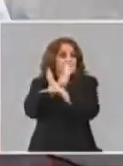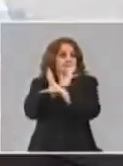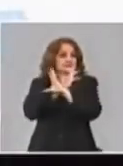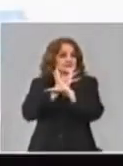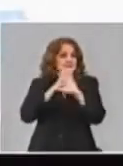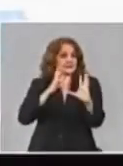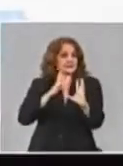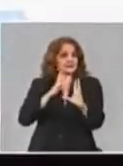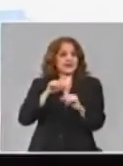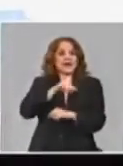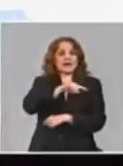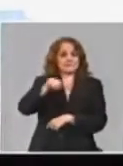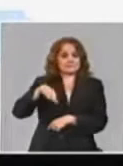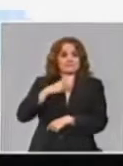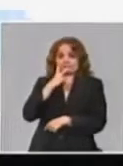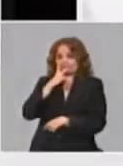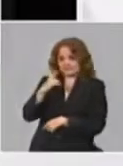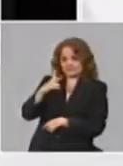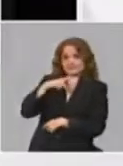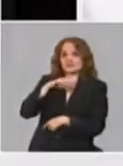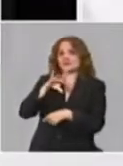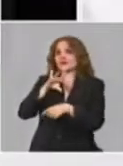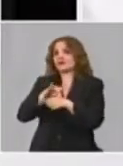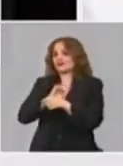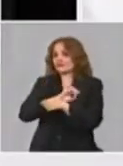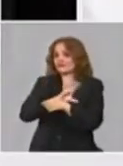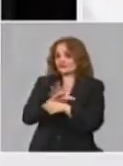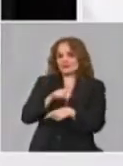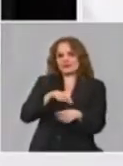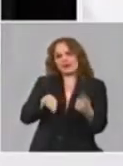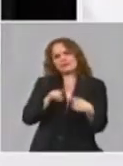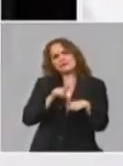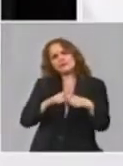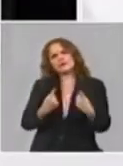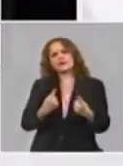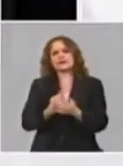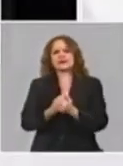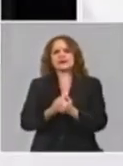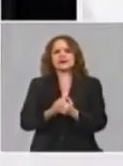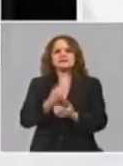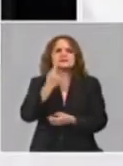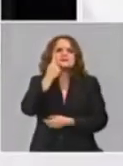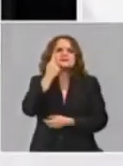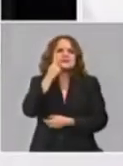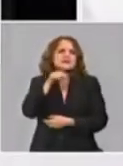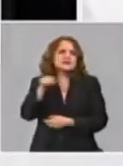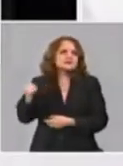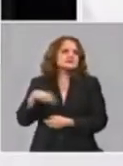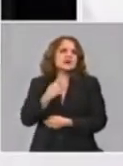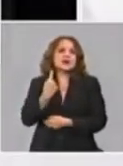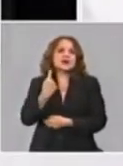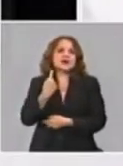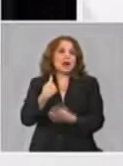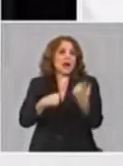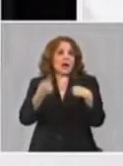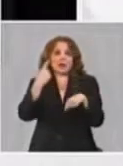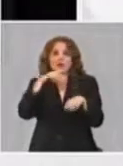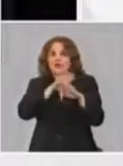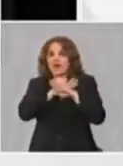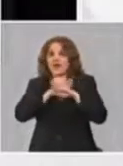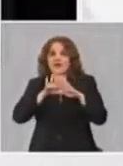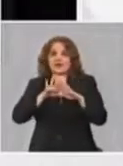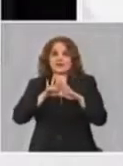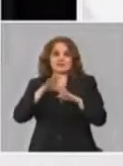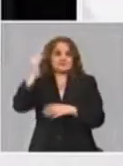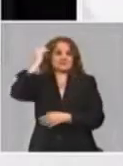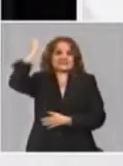la COVID, porque yo creo que más o menos esa mirada es de las cosas que se nos van a quedar, y es de las cosas